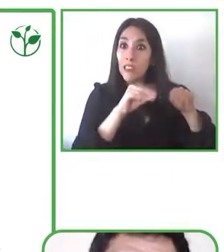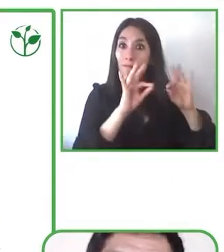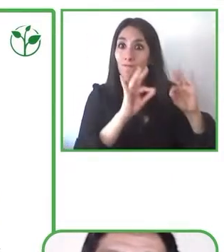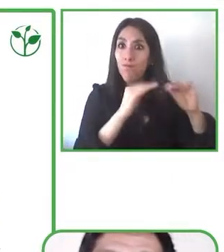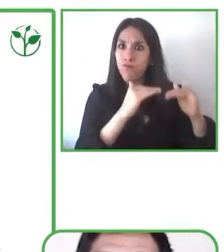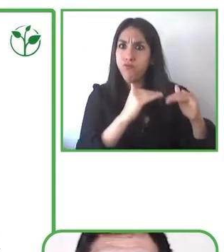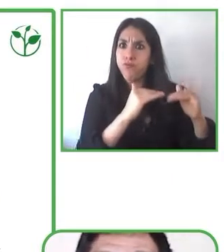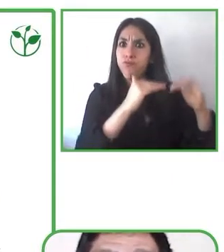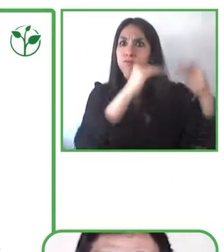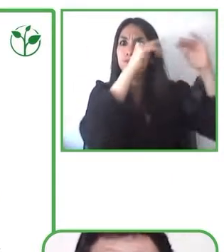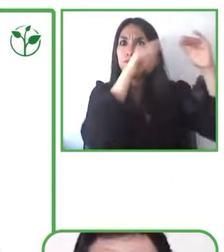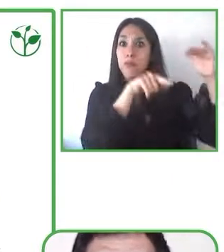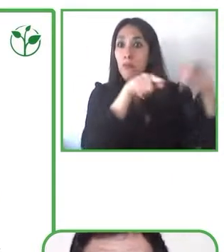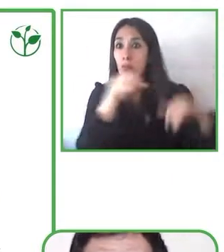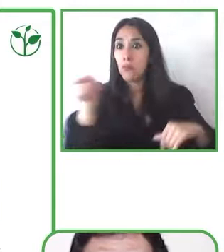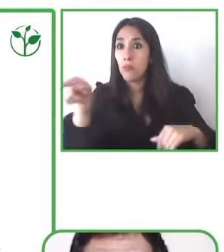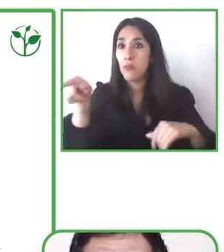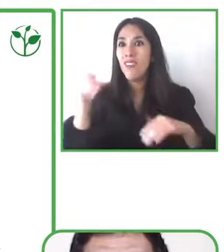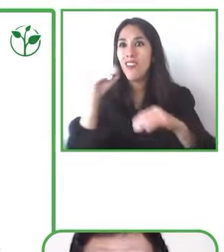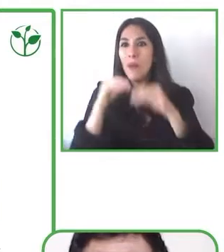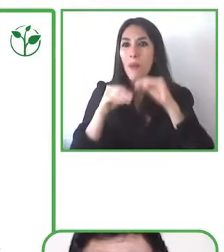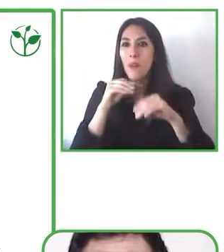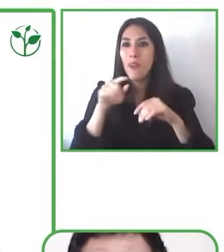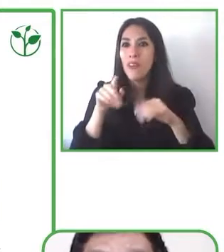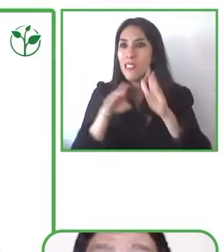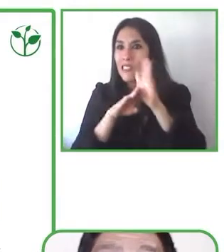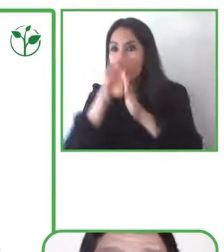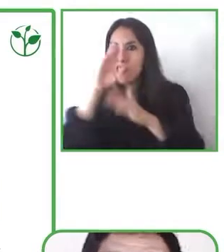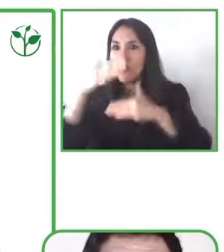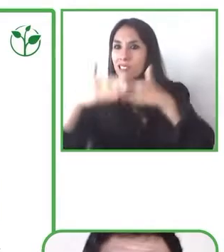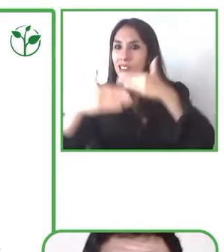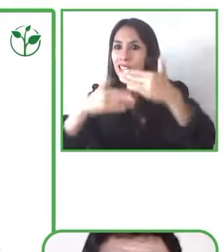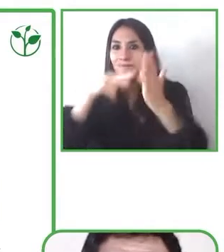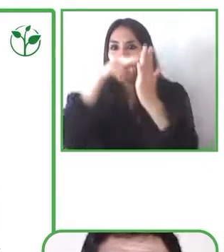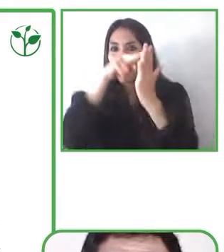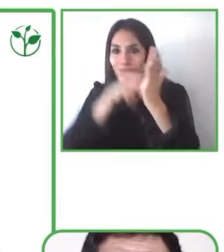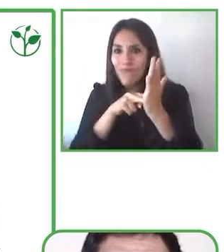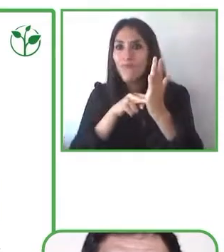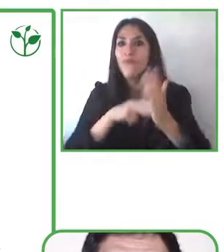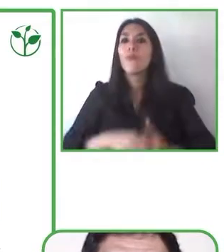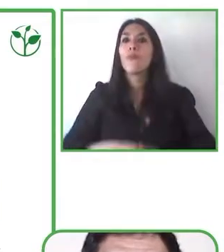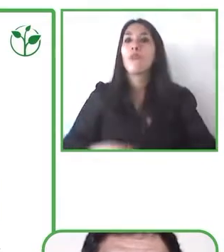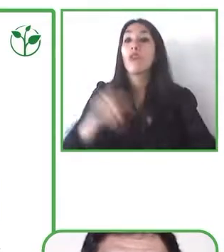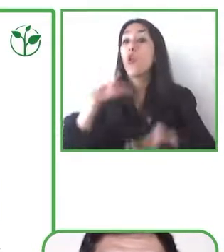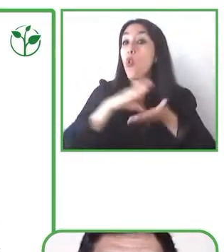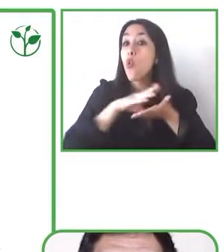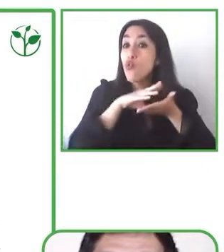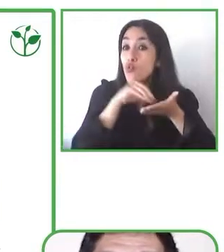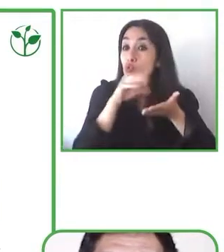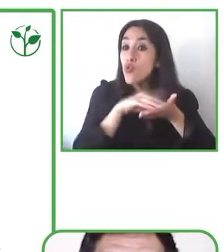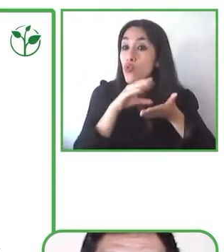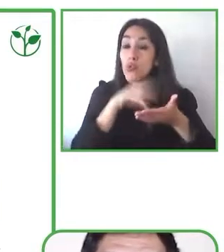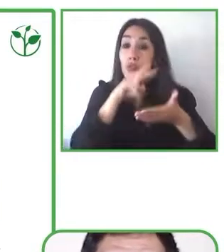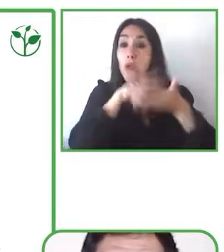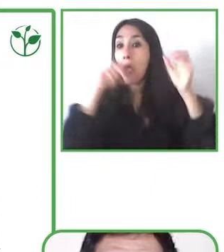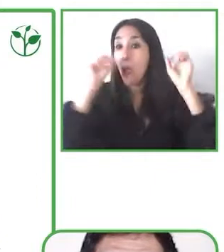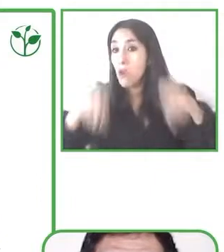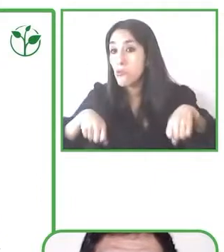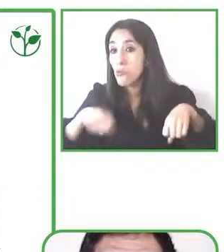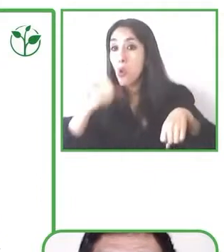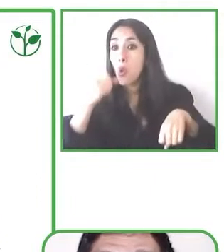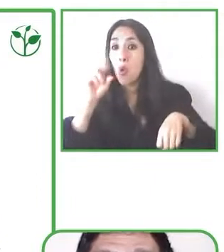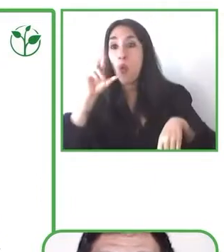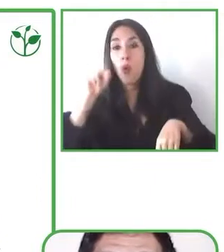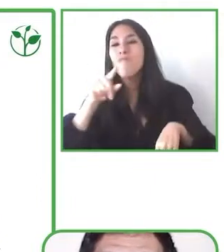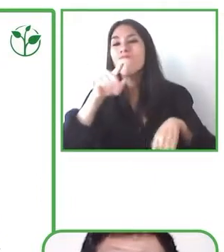cruciales para aprender a leer en niños con desarrollo típico, también son aplicables entonces para niños con algún tipo de discapacidad.